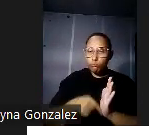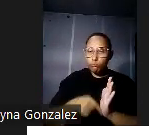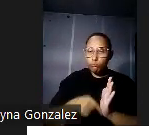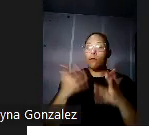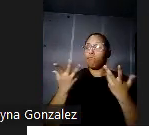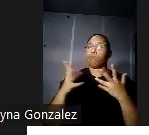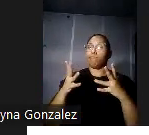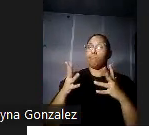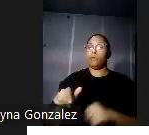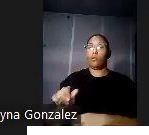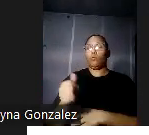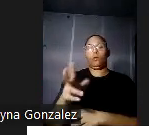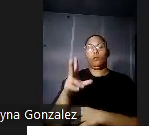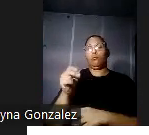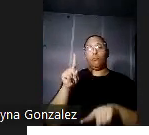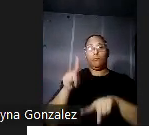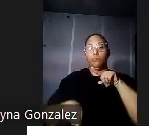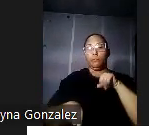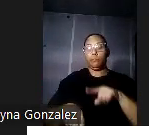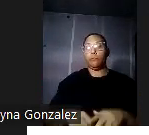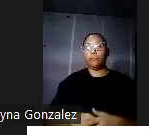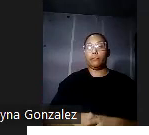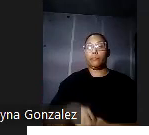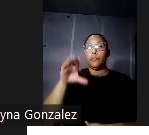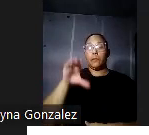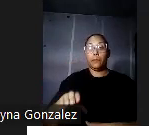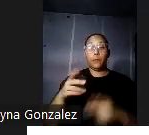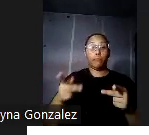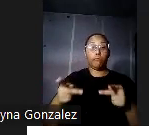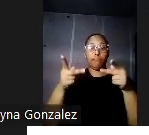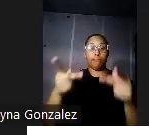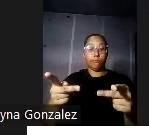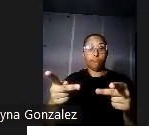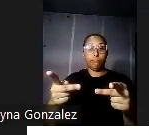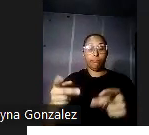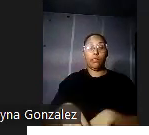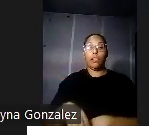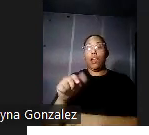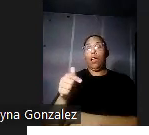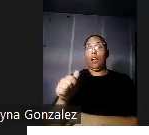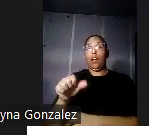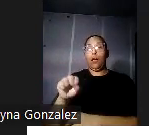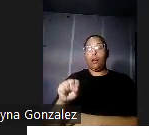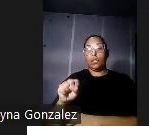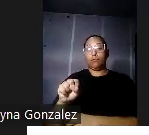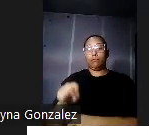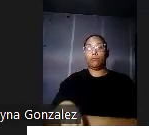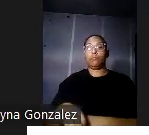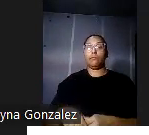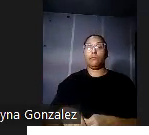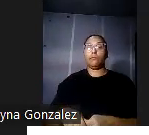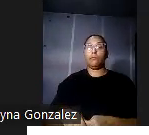área del condado. La ubicación propuesta para la planta de gas se formó en una planta de energía eléctrica